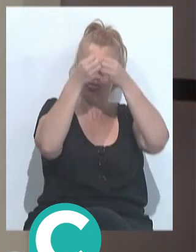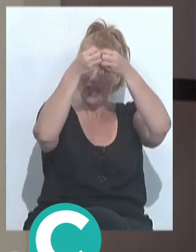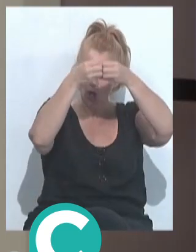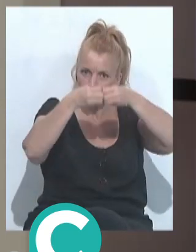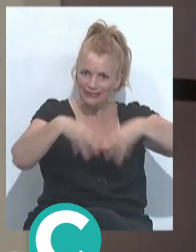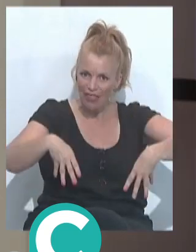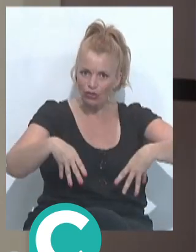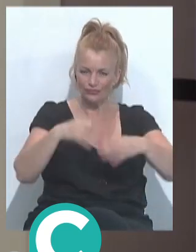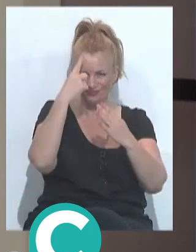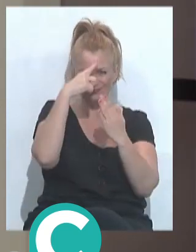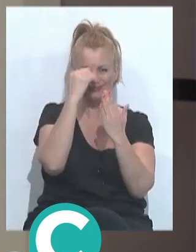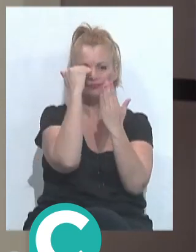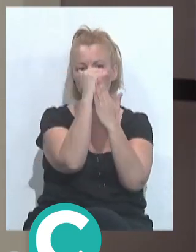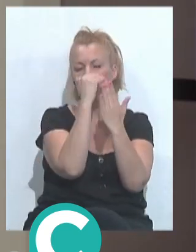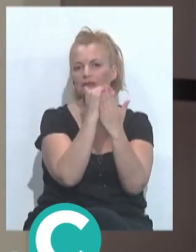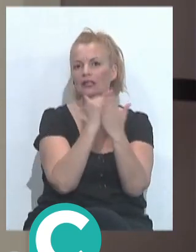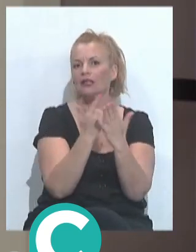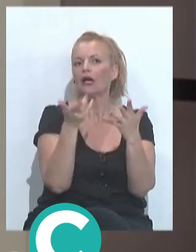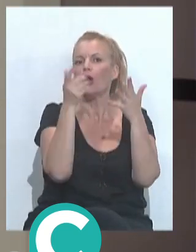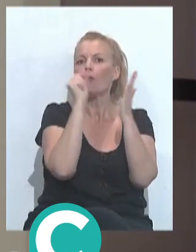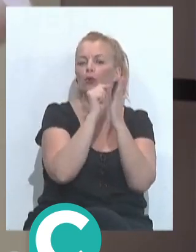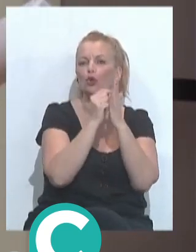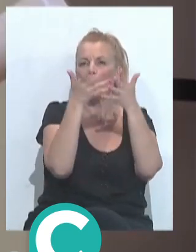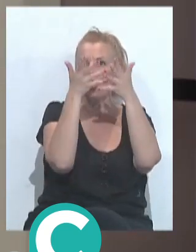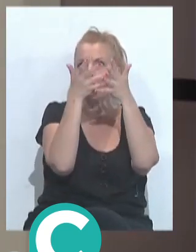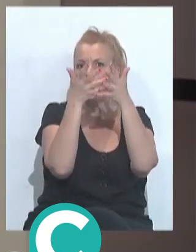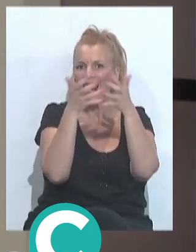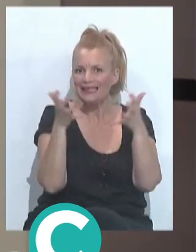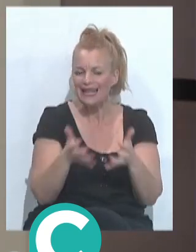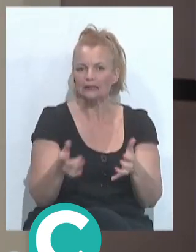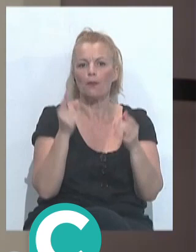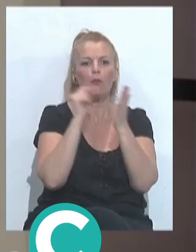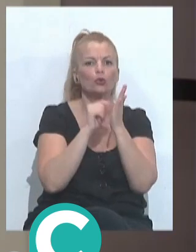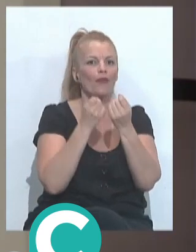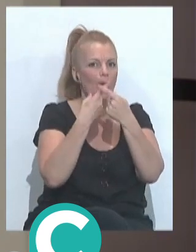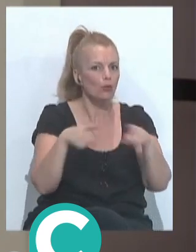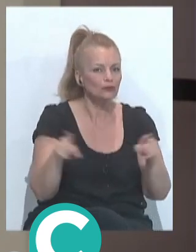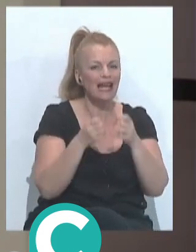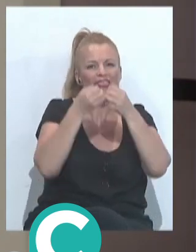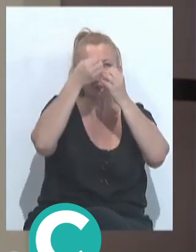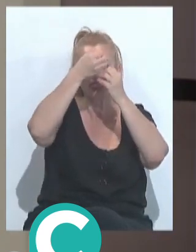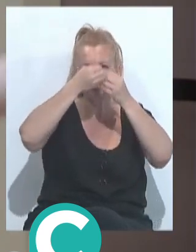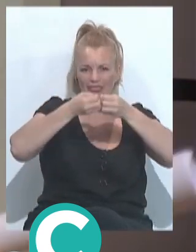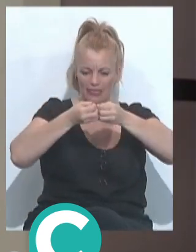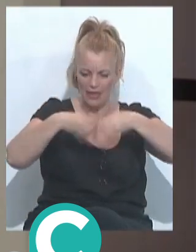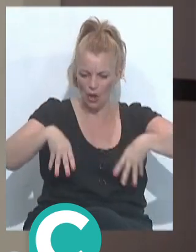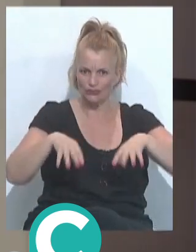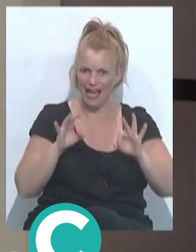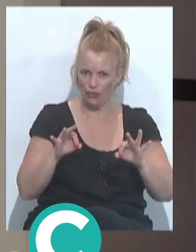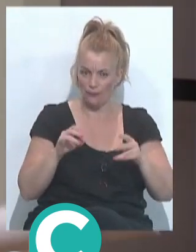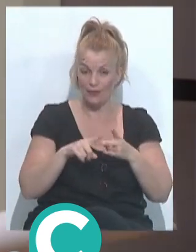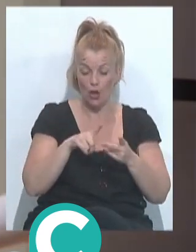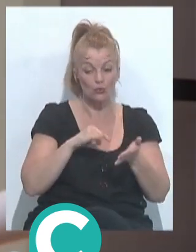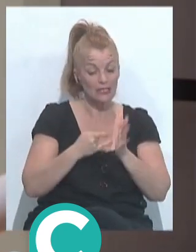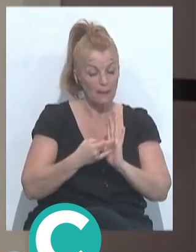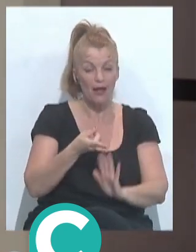qué vale la letra, qué vale la música en el tema de puntuación, entonces se inventó este sistema, que es